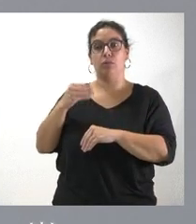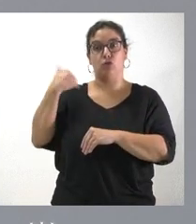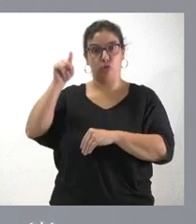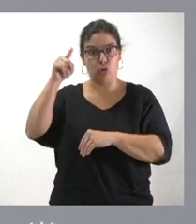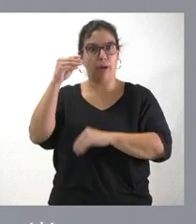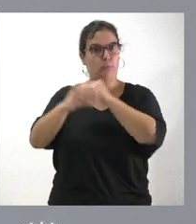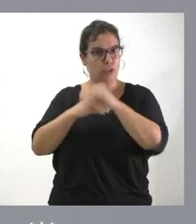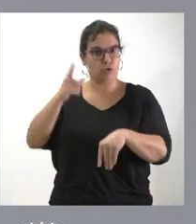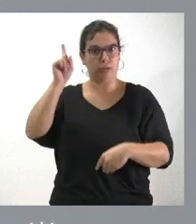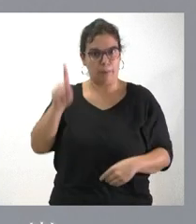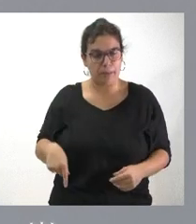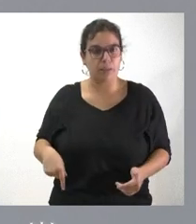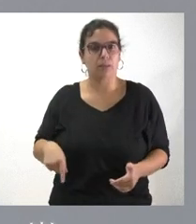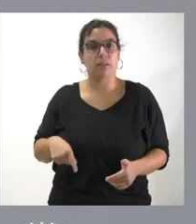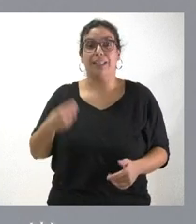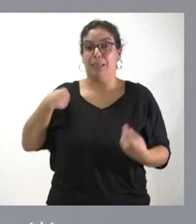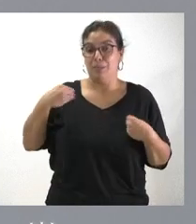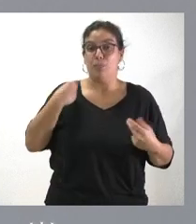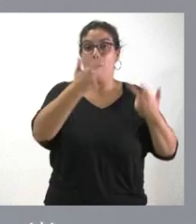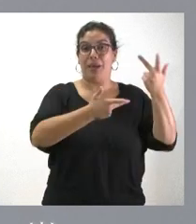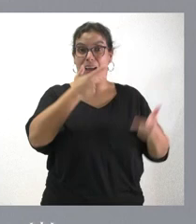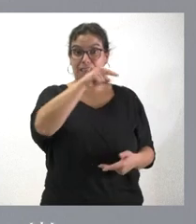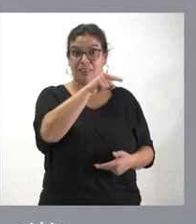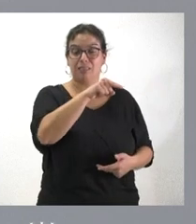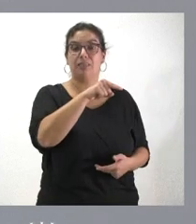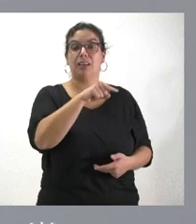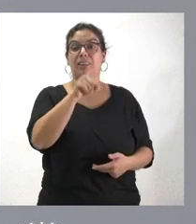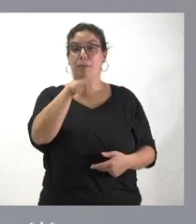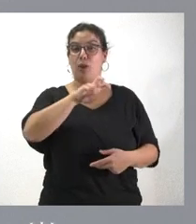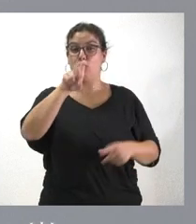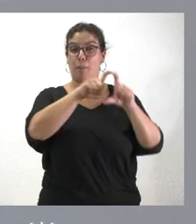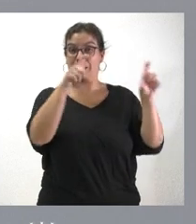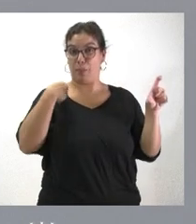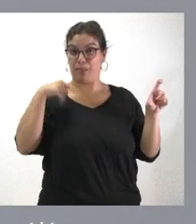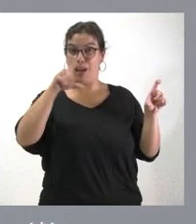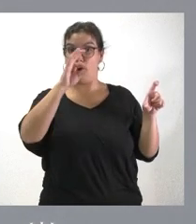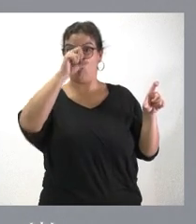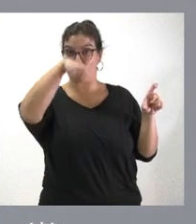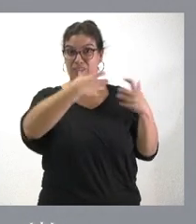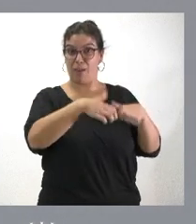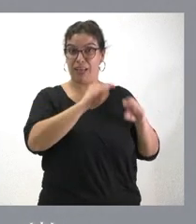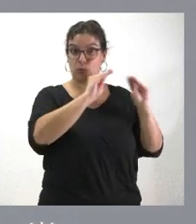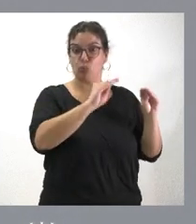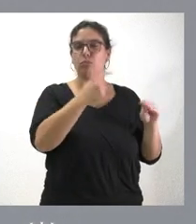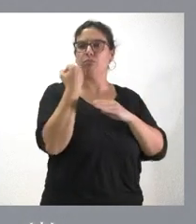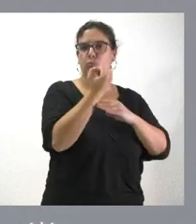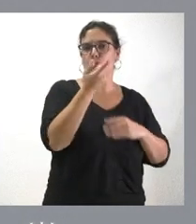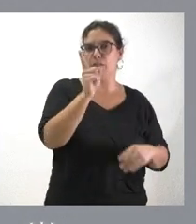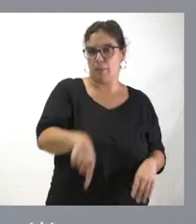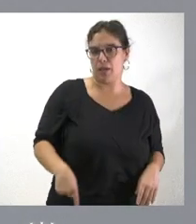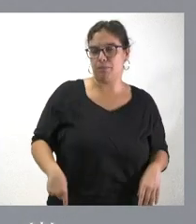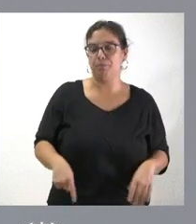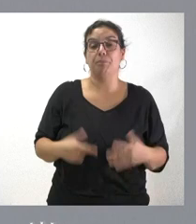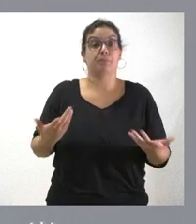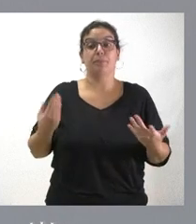y también lo hemos hecho en el caso de Benavente, donde Lausanne tiene también una importante factoría que ha contado con el apoyo de la Junta de Castilla y León.